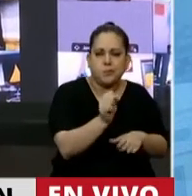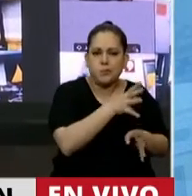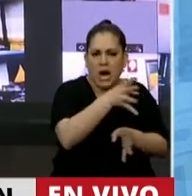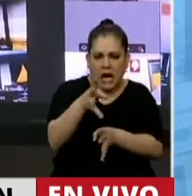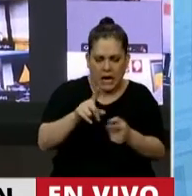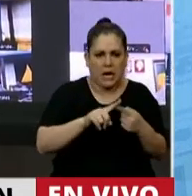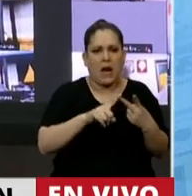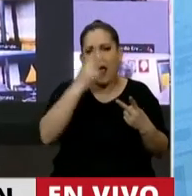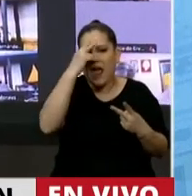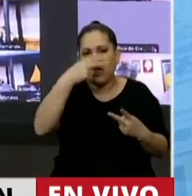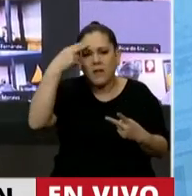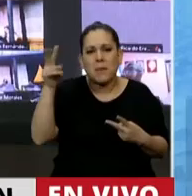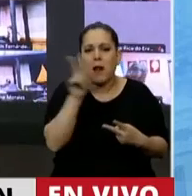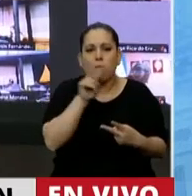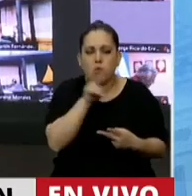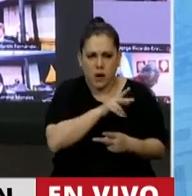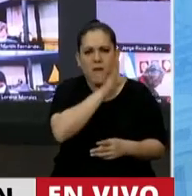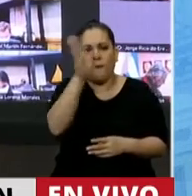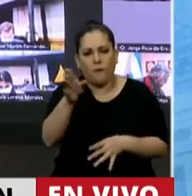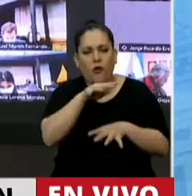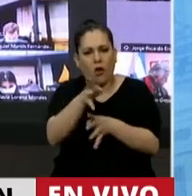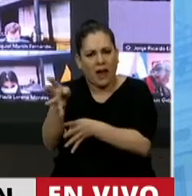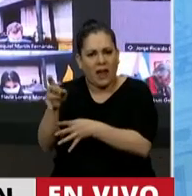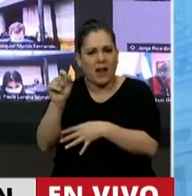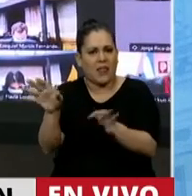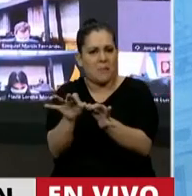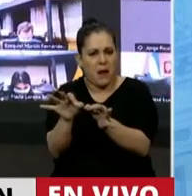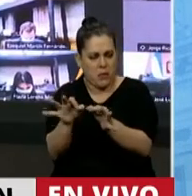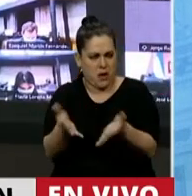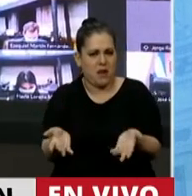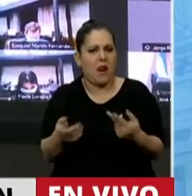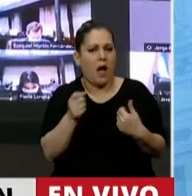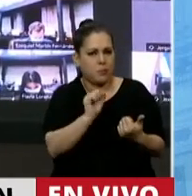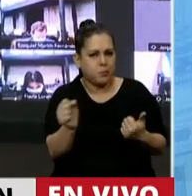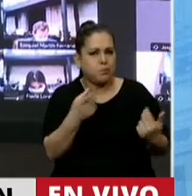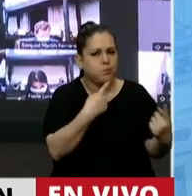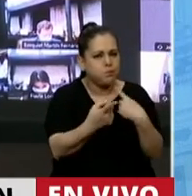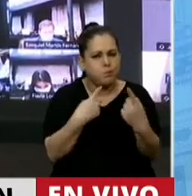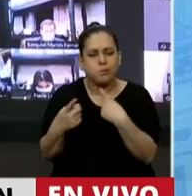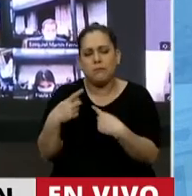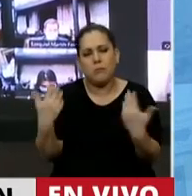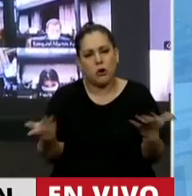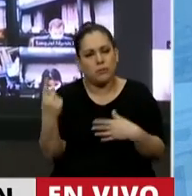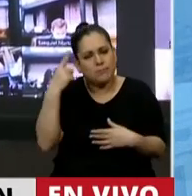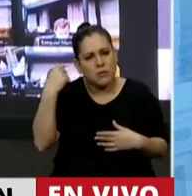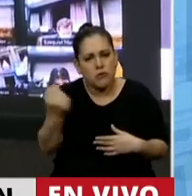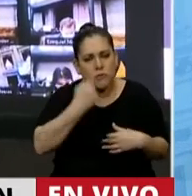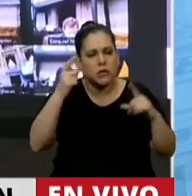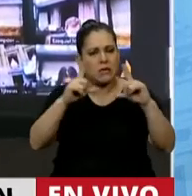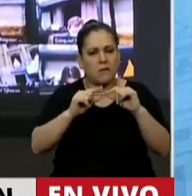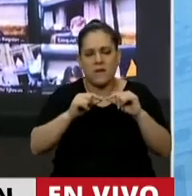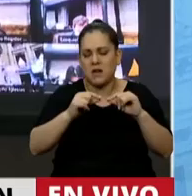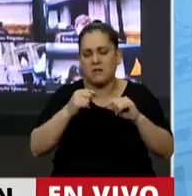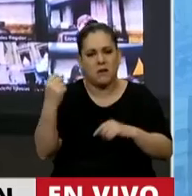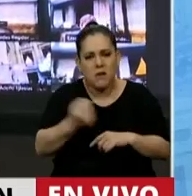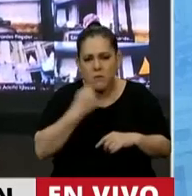con enfermeras que estuvieron acompañando a nuestros soldados y me parece sumamente importante que este proyecto